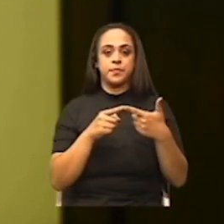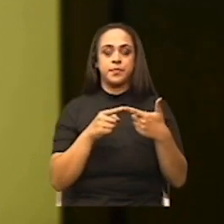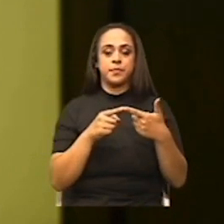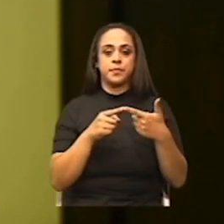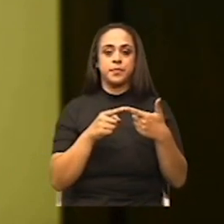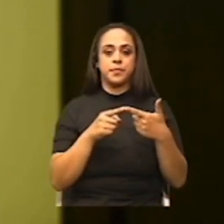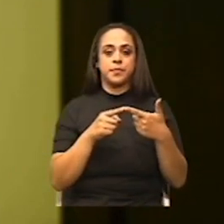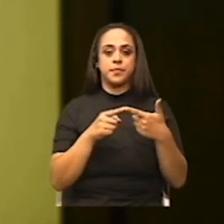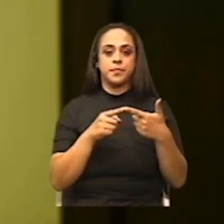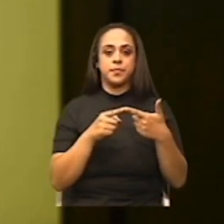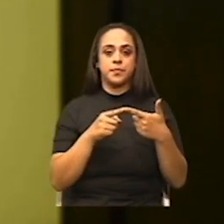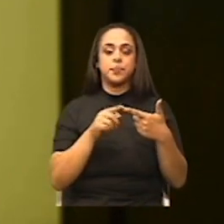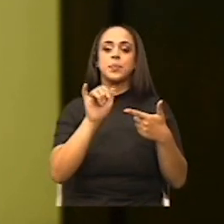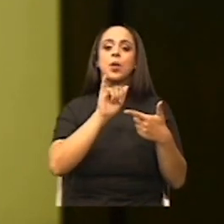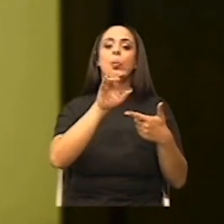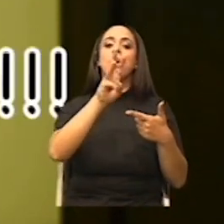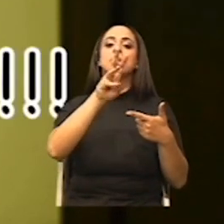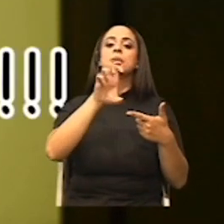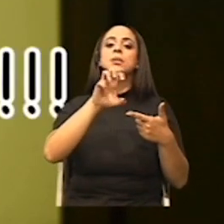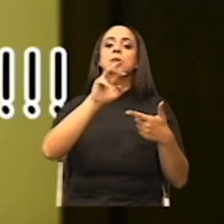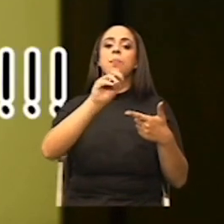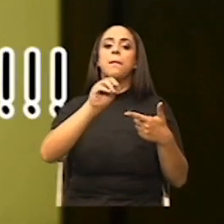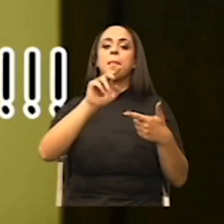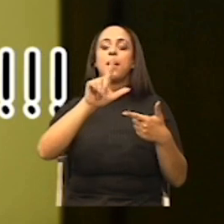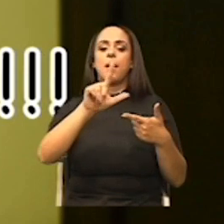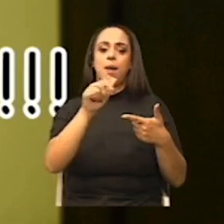600 mililitros también de agua.